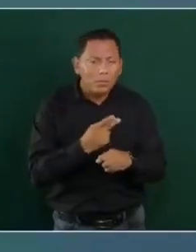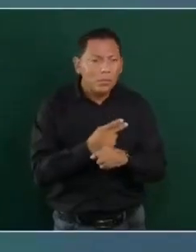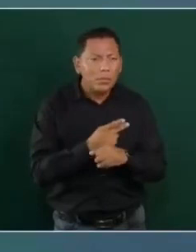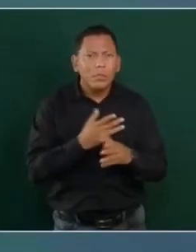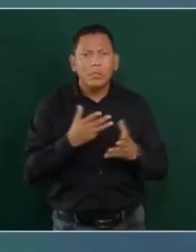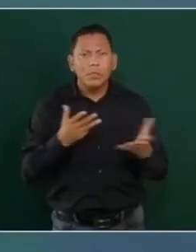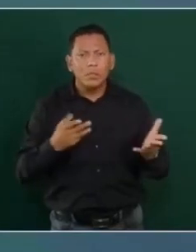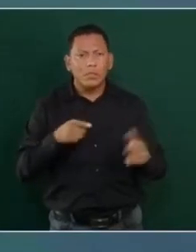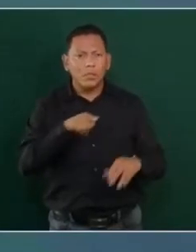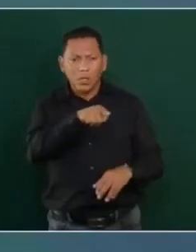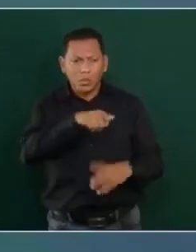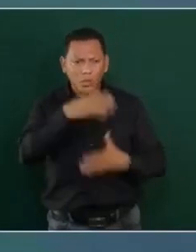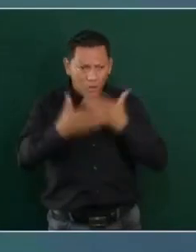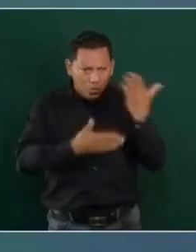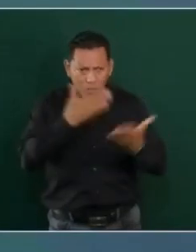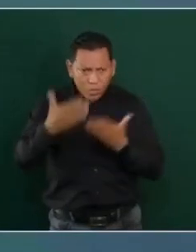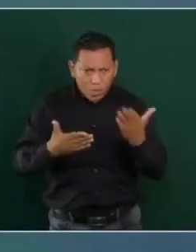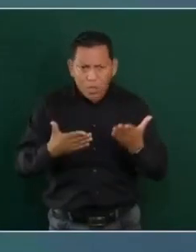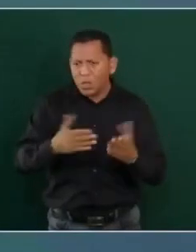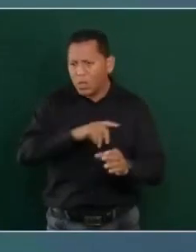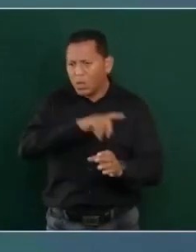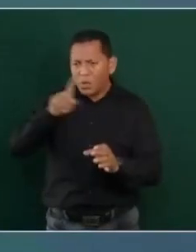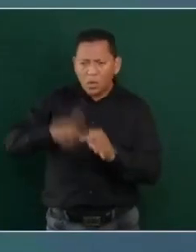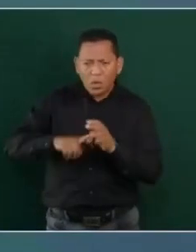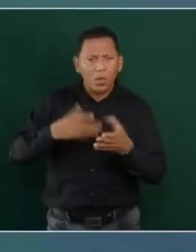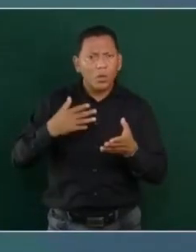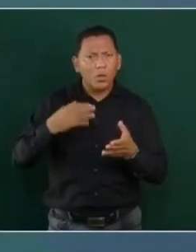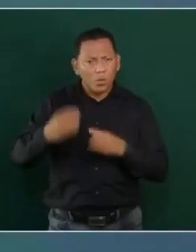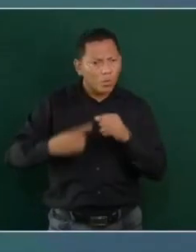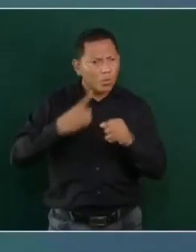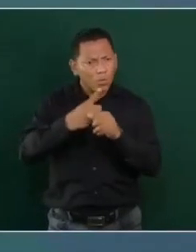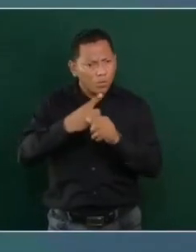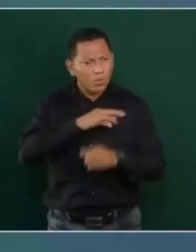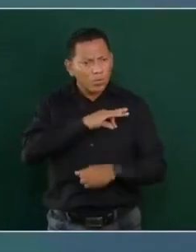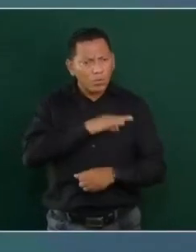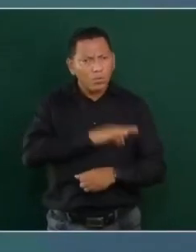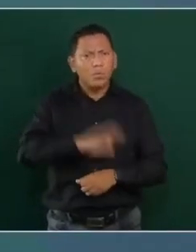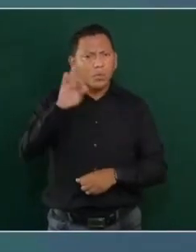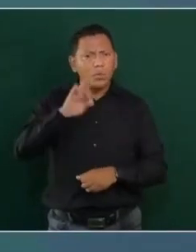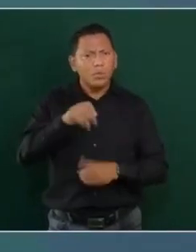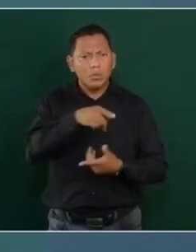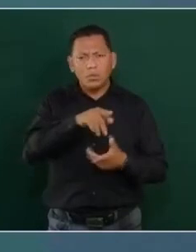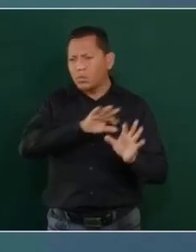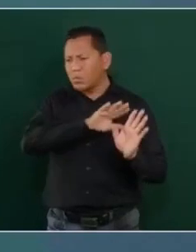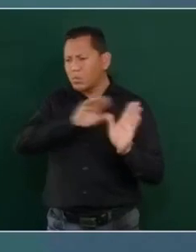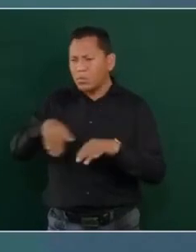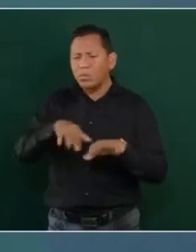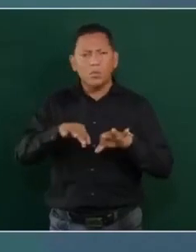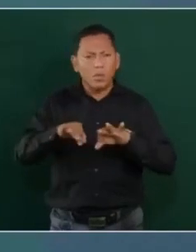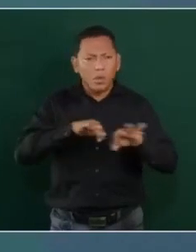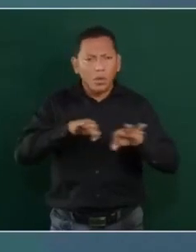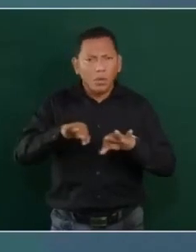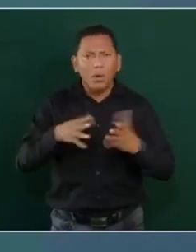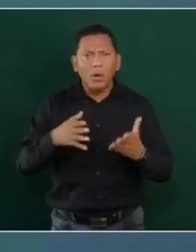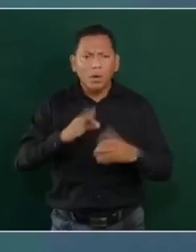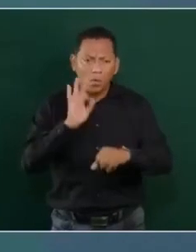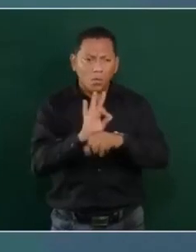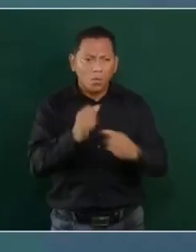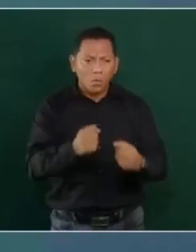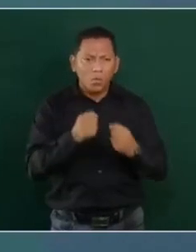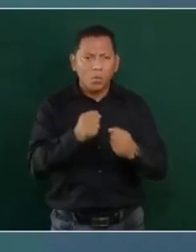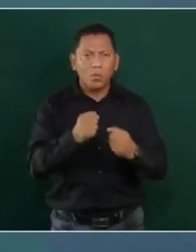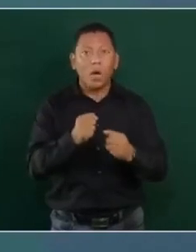quede sin la oportunidad de estudiar, sin la oportunidad de trabajo. ¿Qué otra cosa?, fortalecer